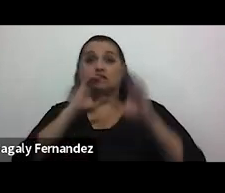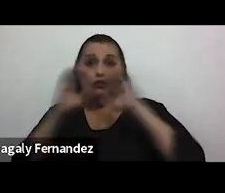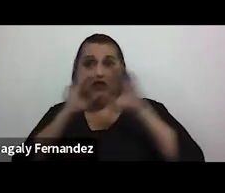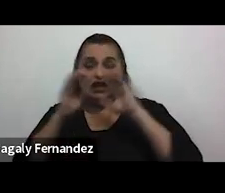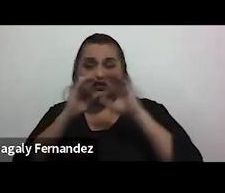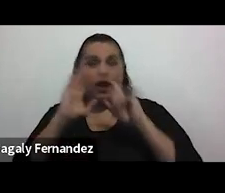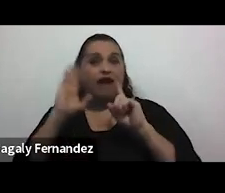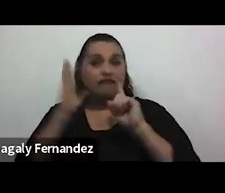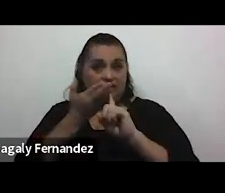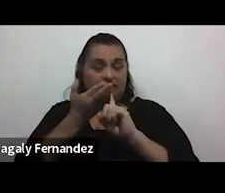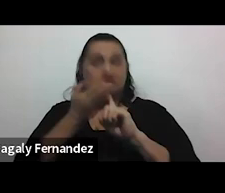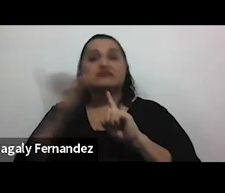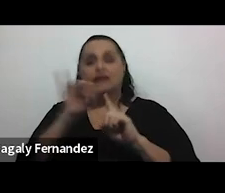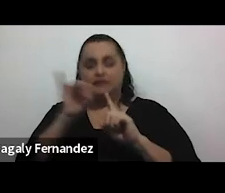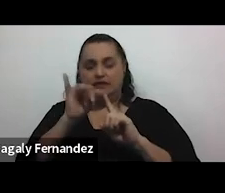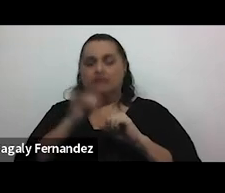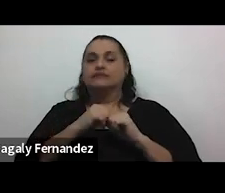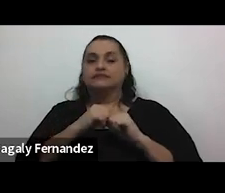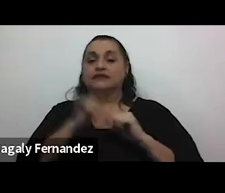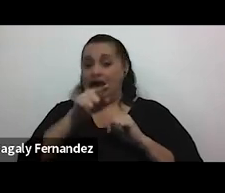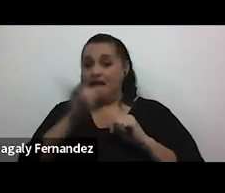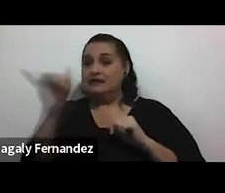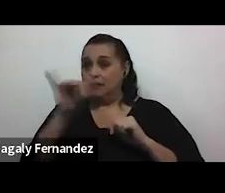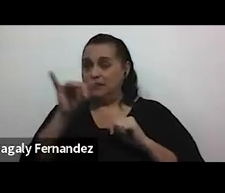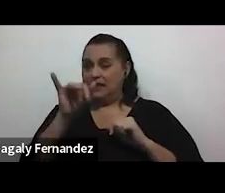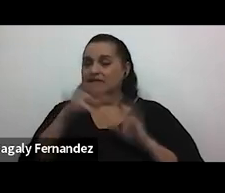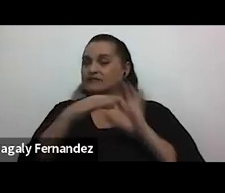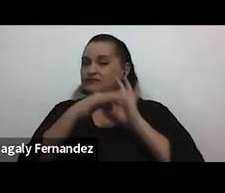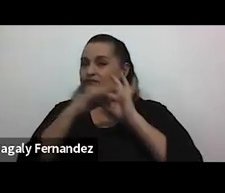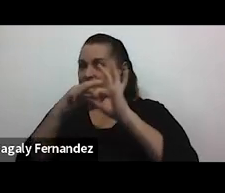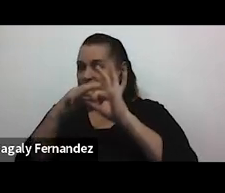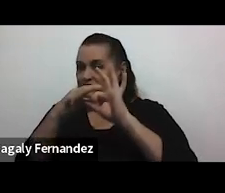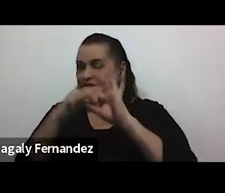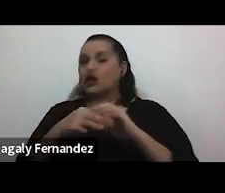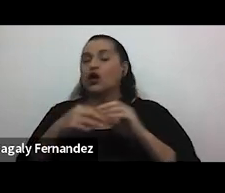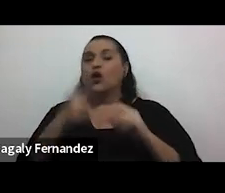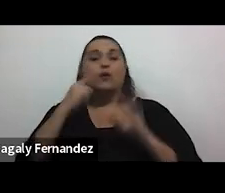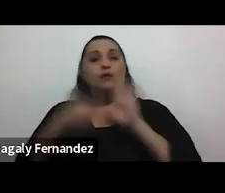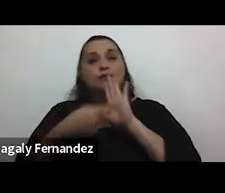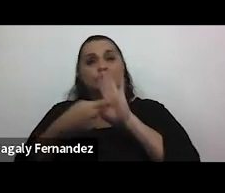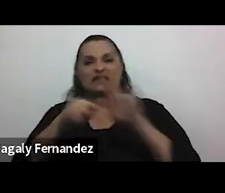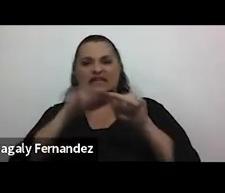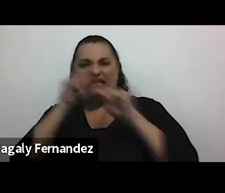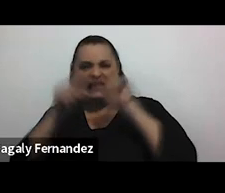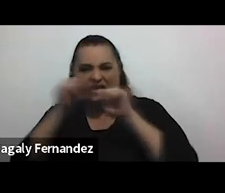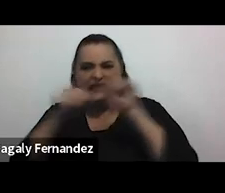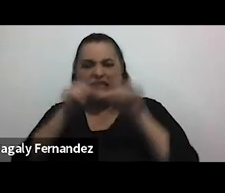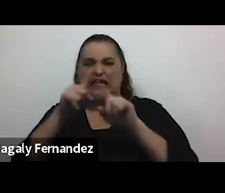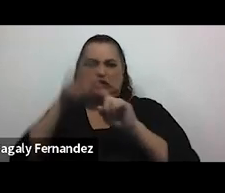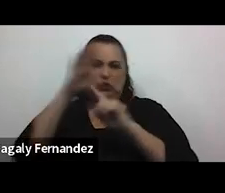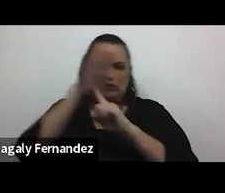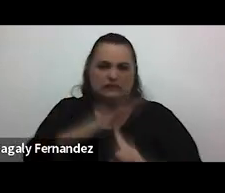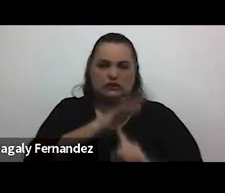y entonces acá también va de la mano con manifestaciones de críticas constantes humillaciones